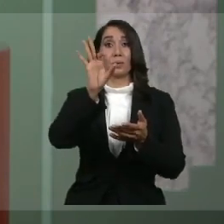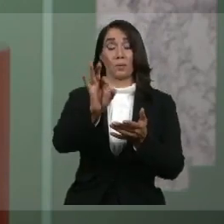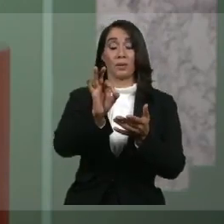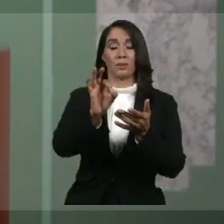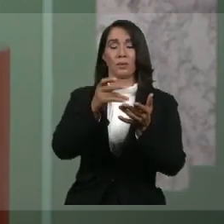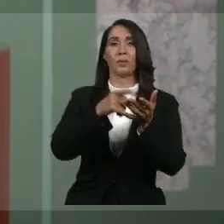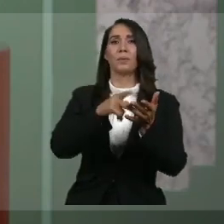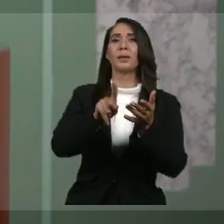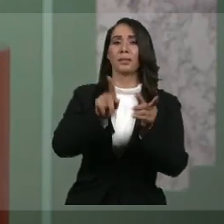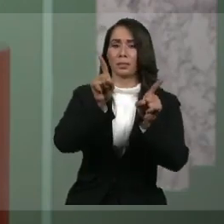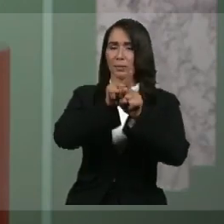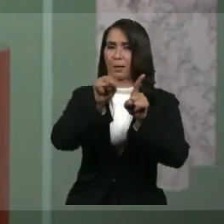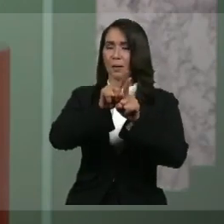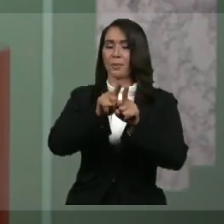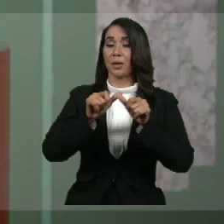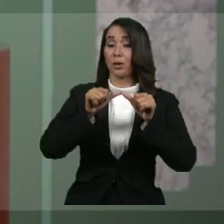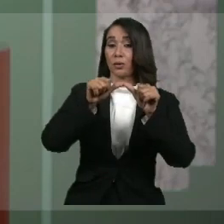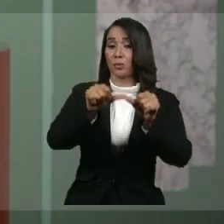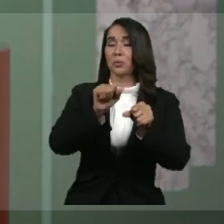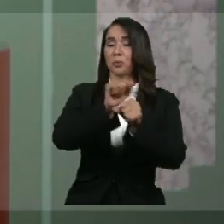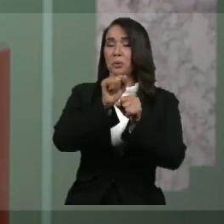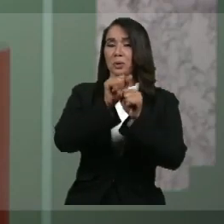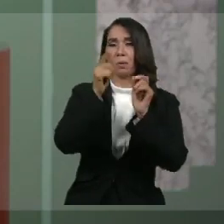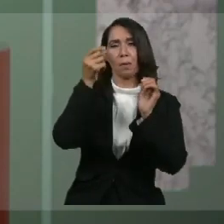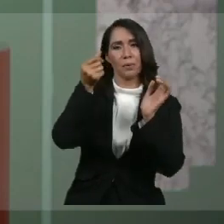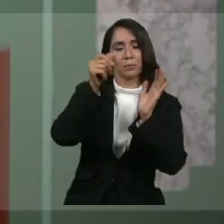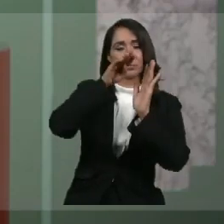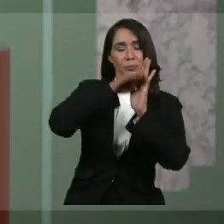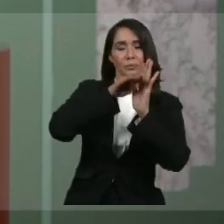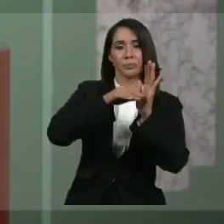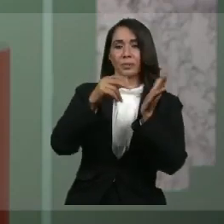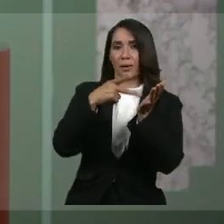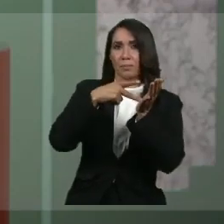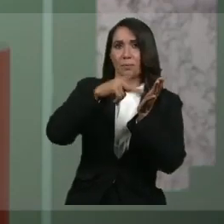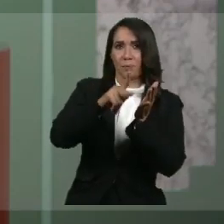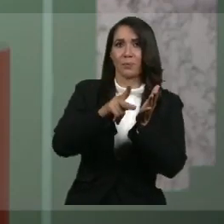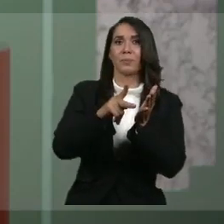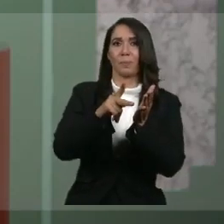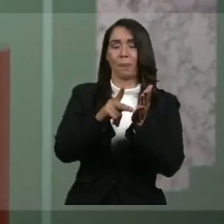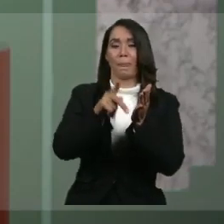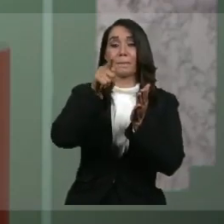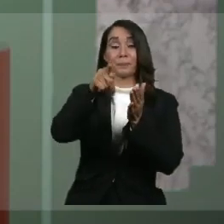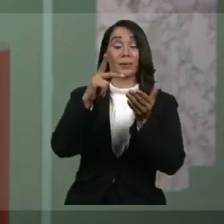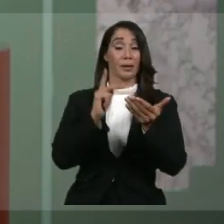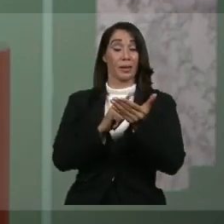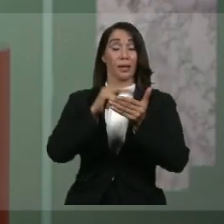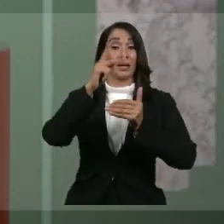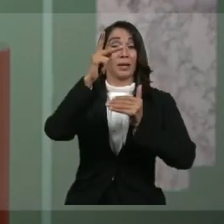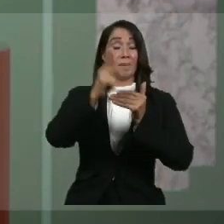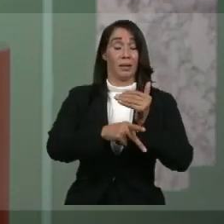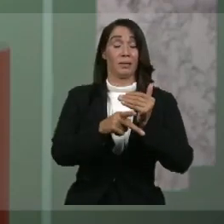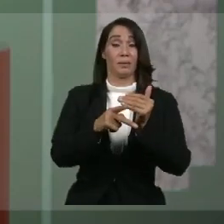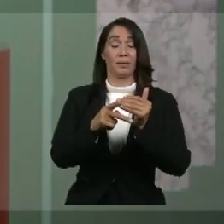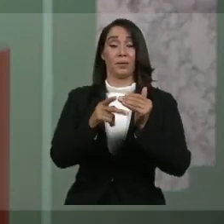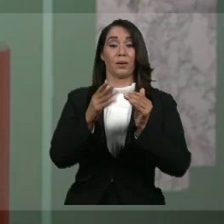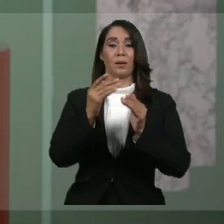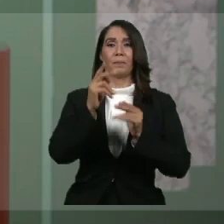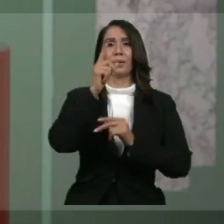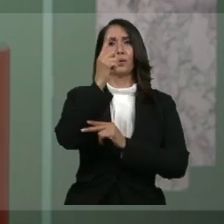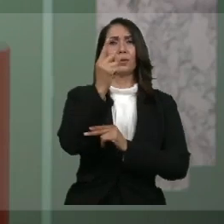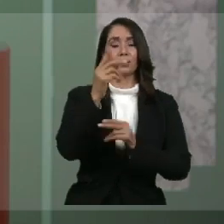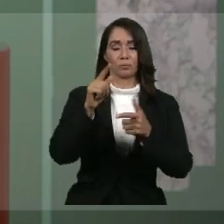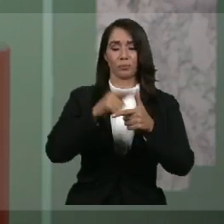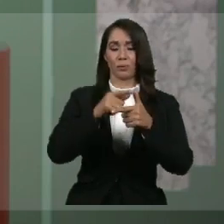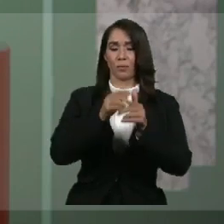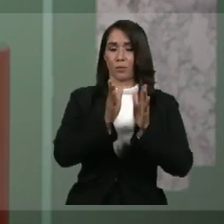manufacturero que siguen operando con reducción de jornada. Estos programas en sus FASE 1 y